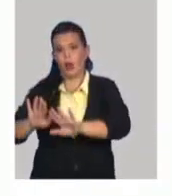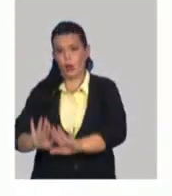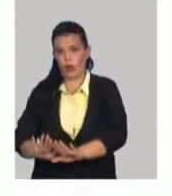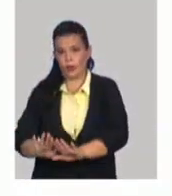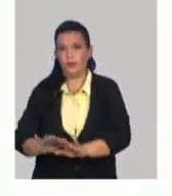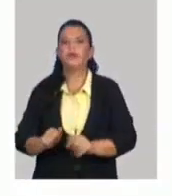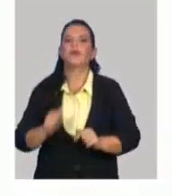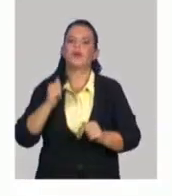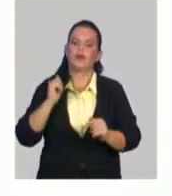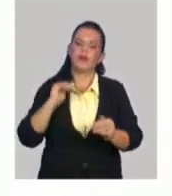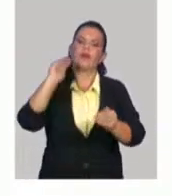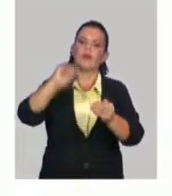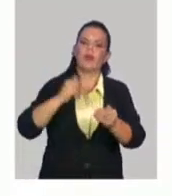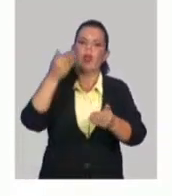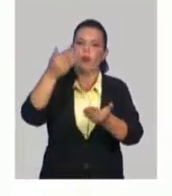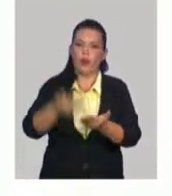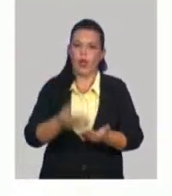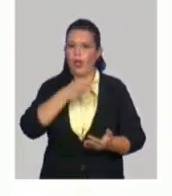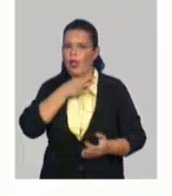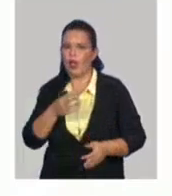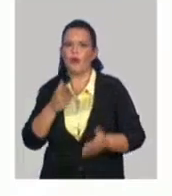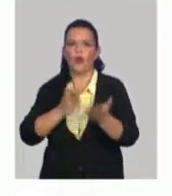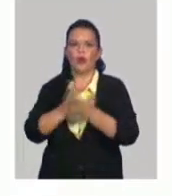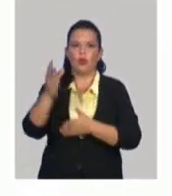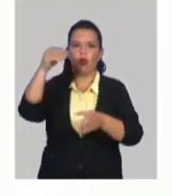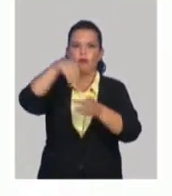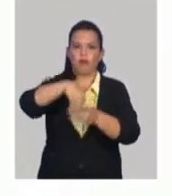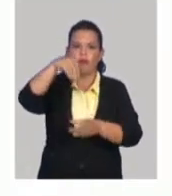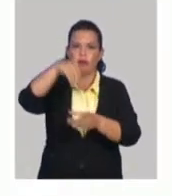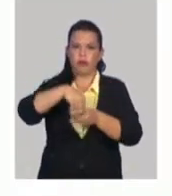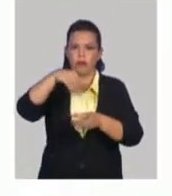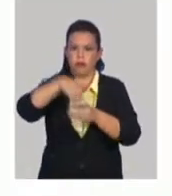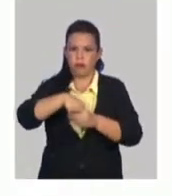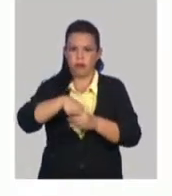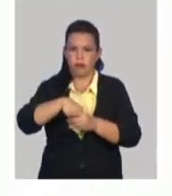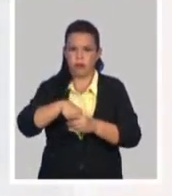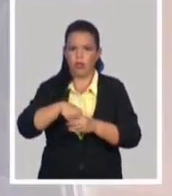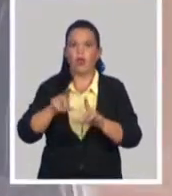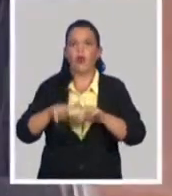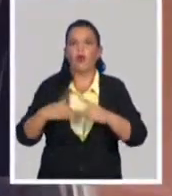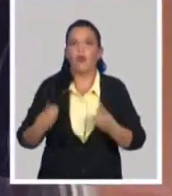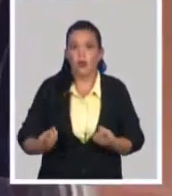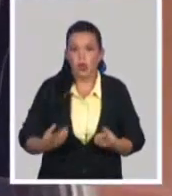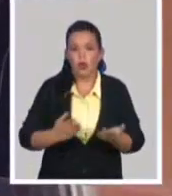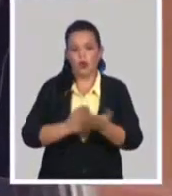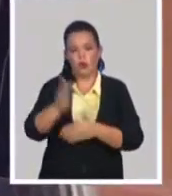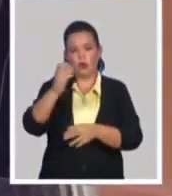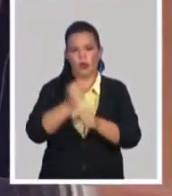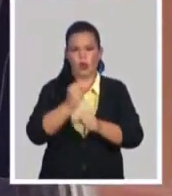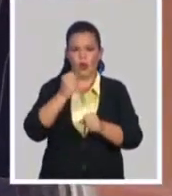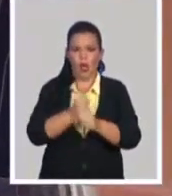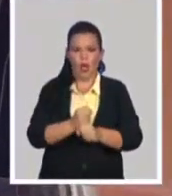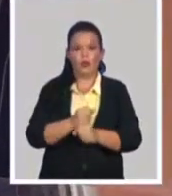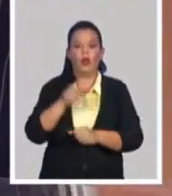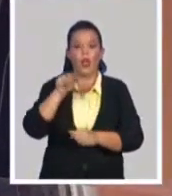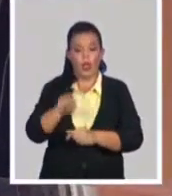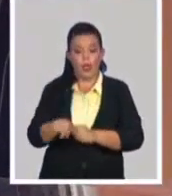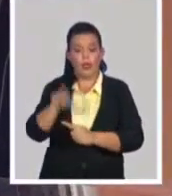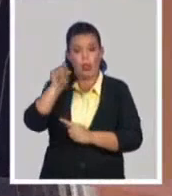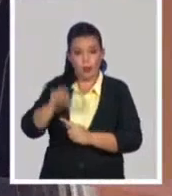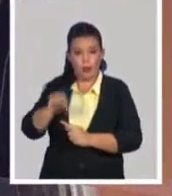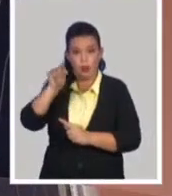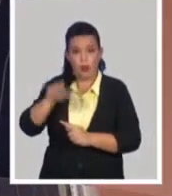saldos que le vayan depositando las entidades para las cuales ellos prestan el servicio. Y entonces, ellos pueden convertir ese